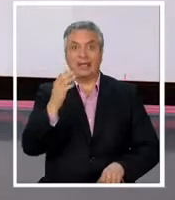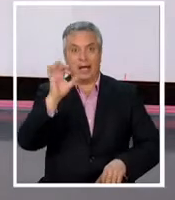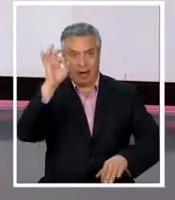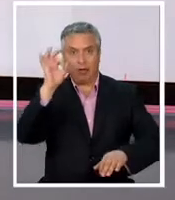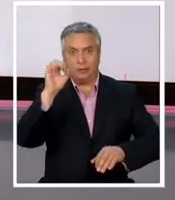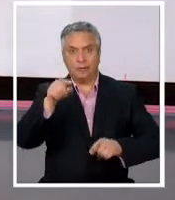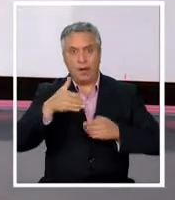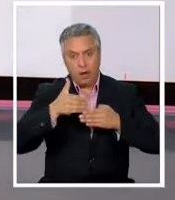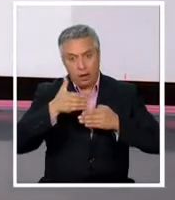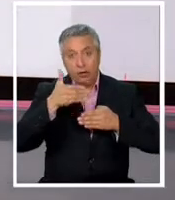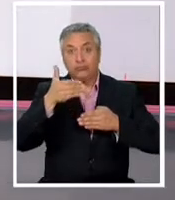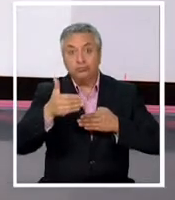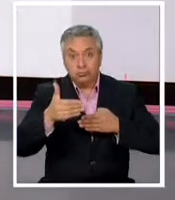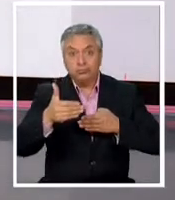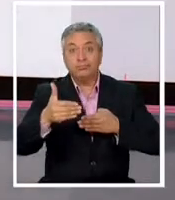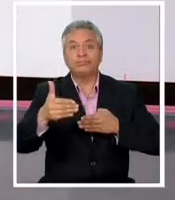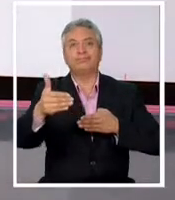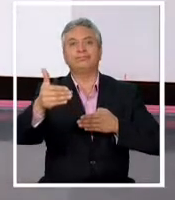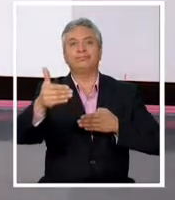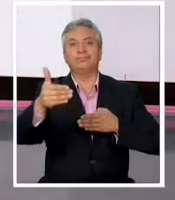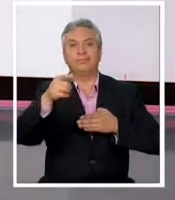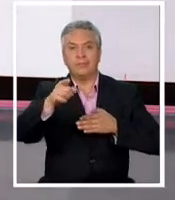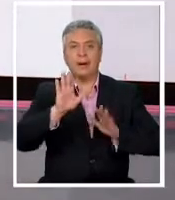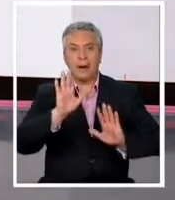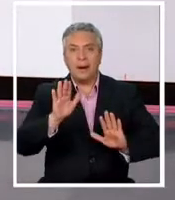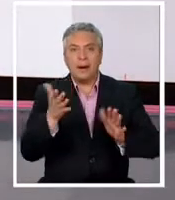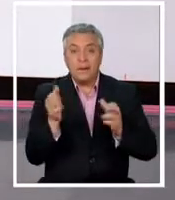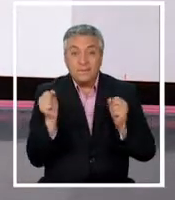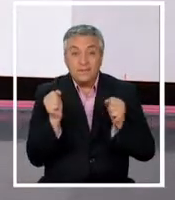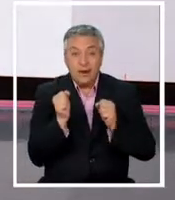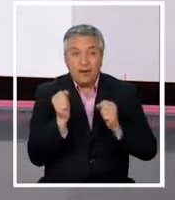para dar paso a otro fenómeno. ¿Qué viene? Mire.